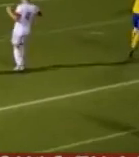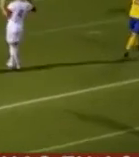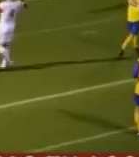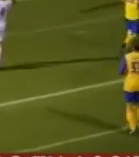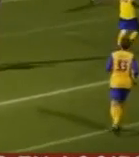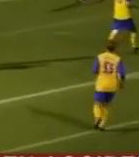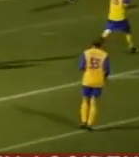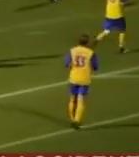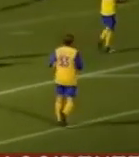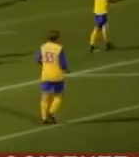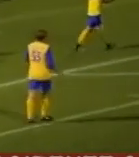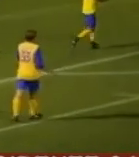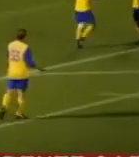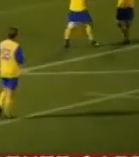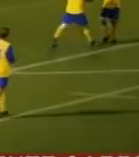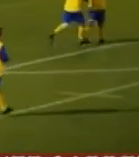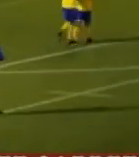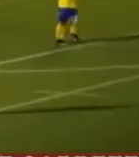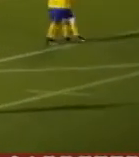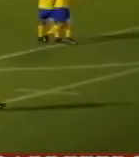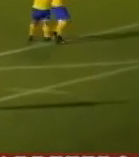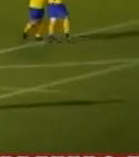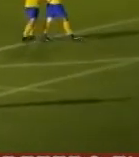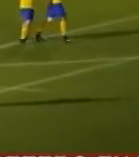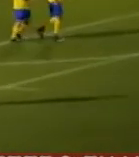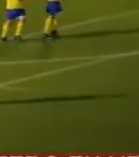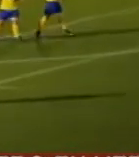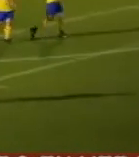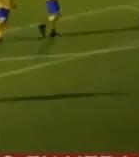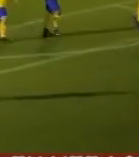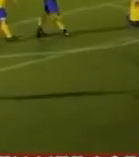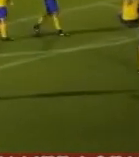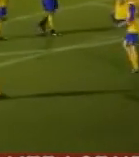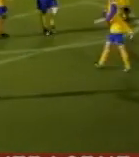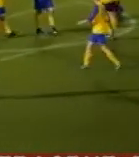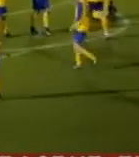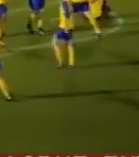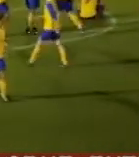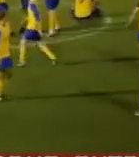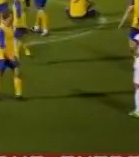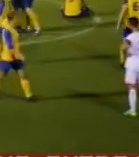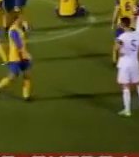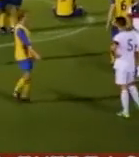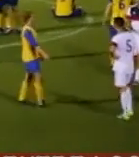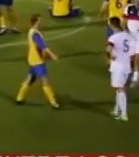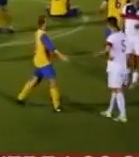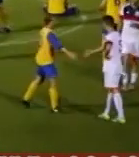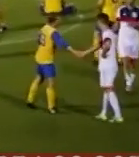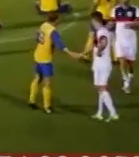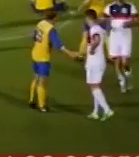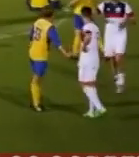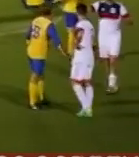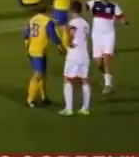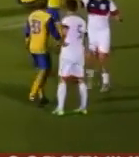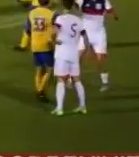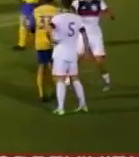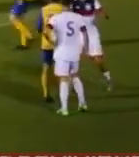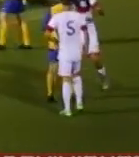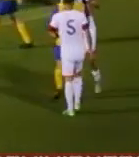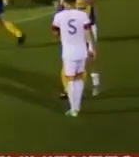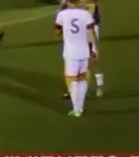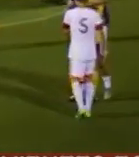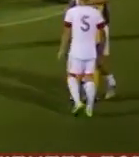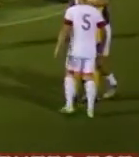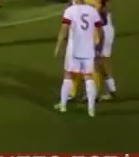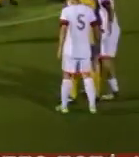tecnología pues con ayuda de las redes sociales su popularidad se hizo exponencial y hoy sus juegos cuentan con más de